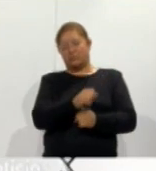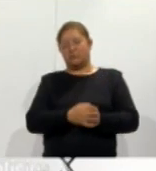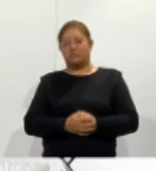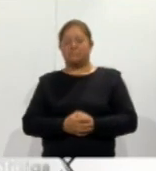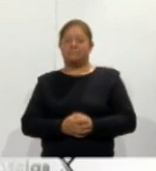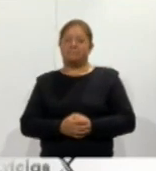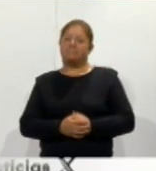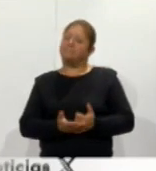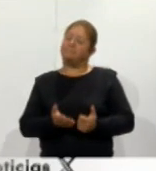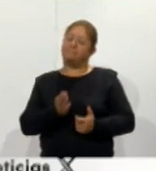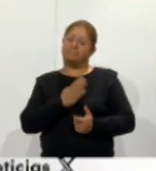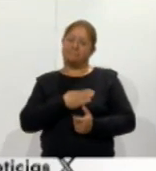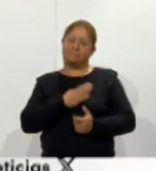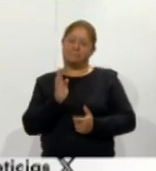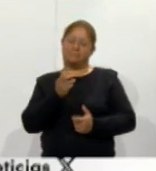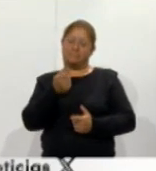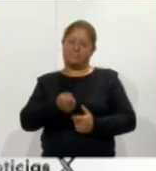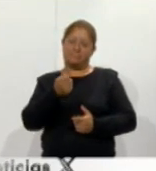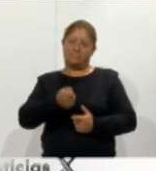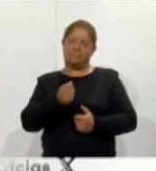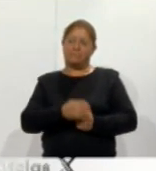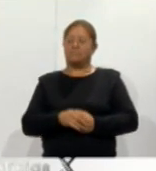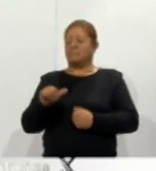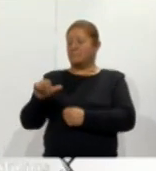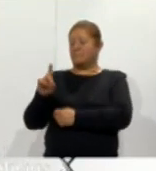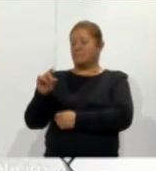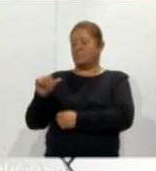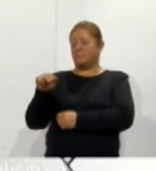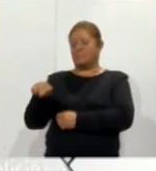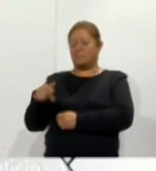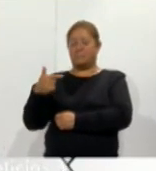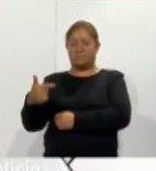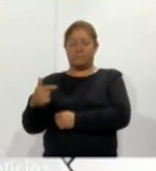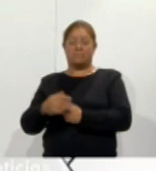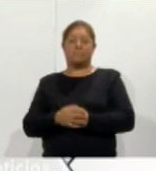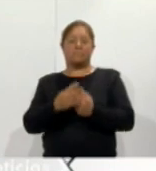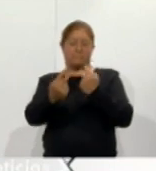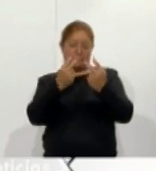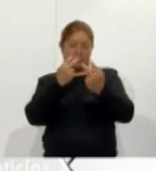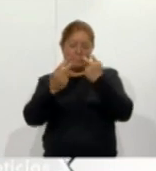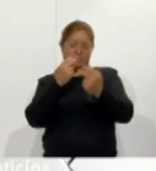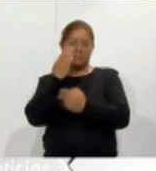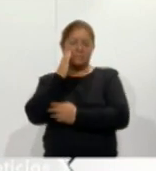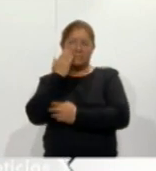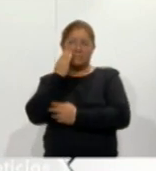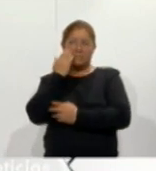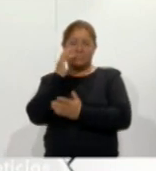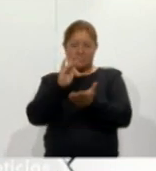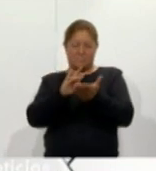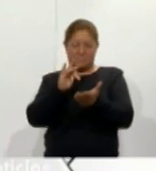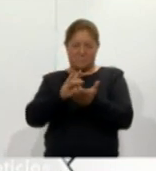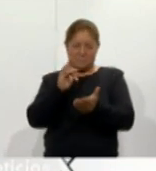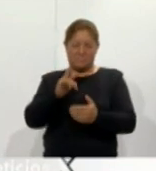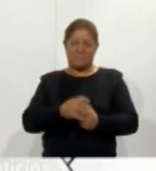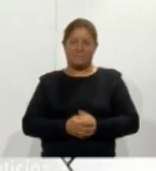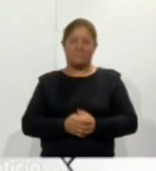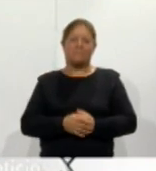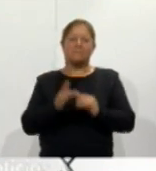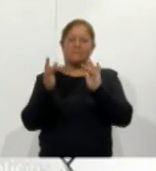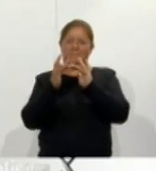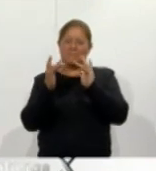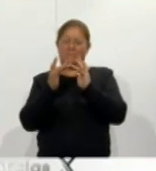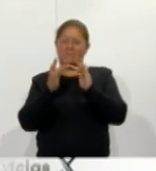y bueno mandamos saludos a Adam Galaviz quien nos sigue a través de redes sociales gracias por estar en